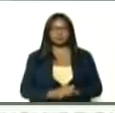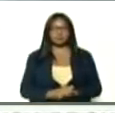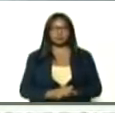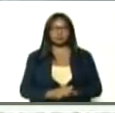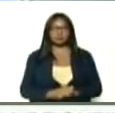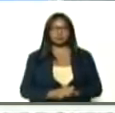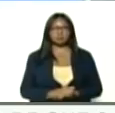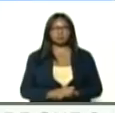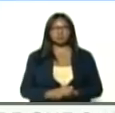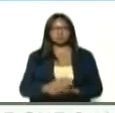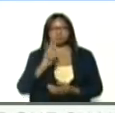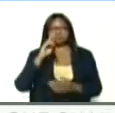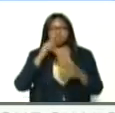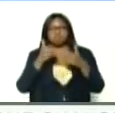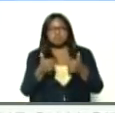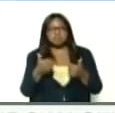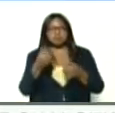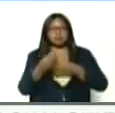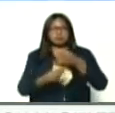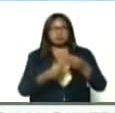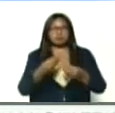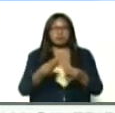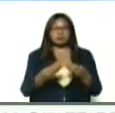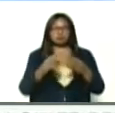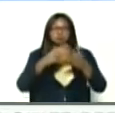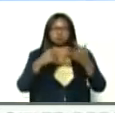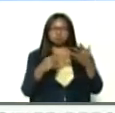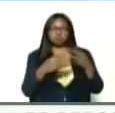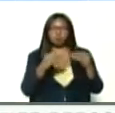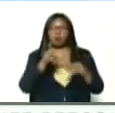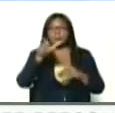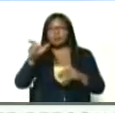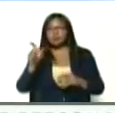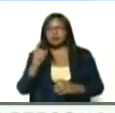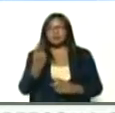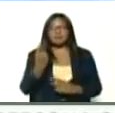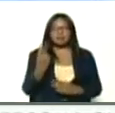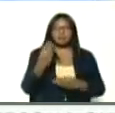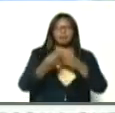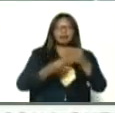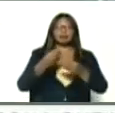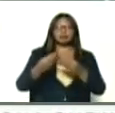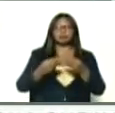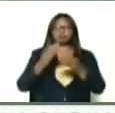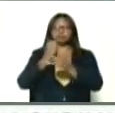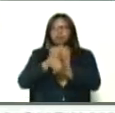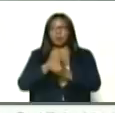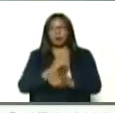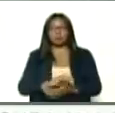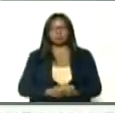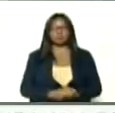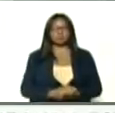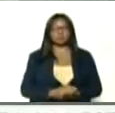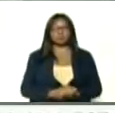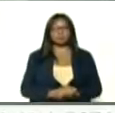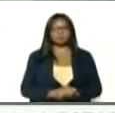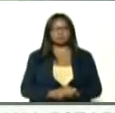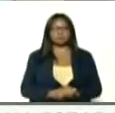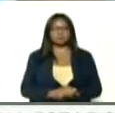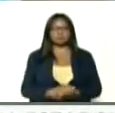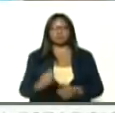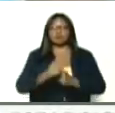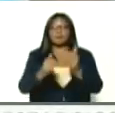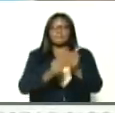bien dotado, con el personal necesario, trabajando, señora